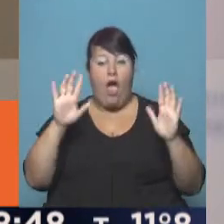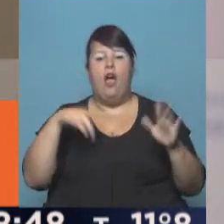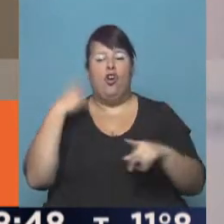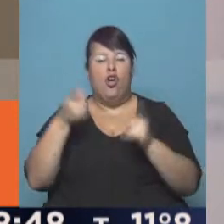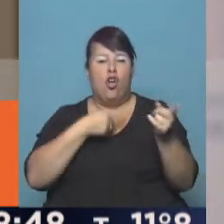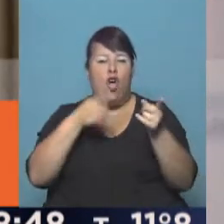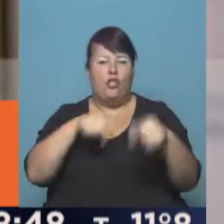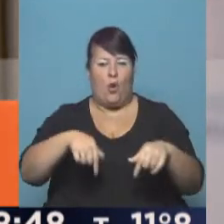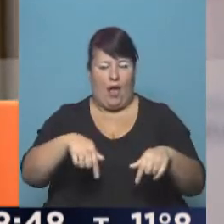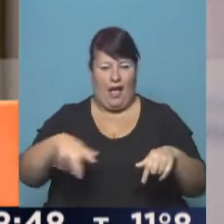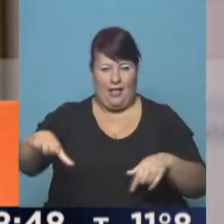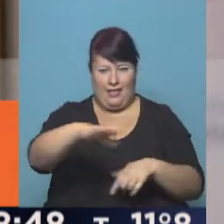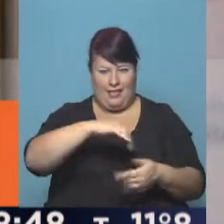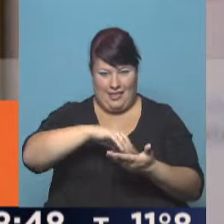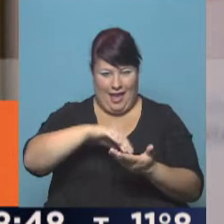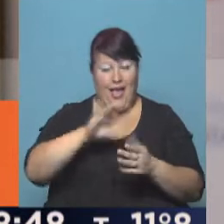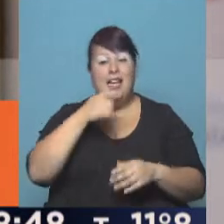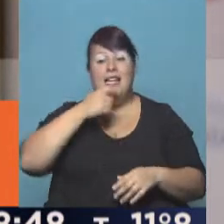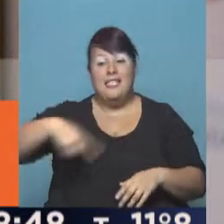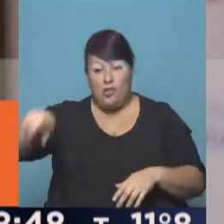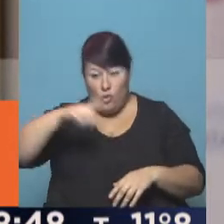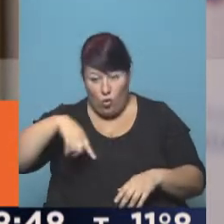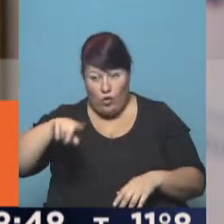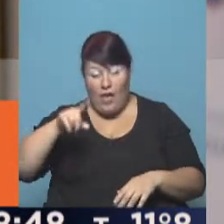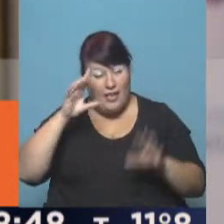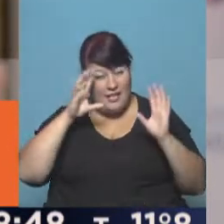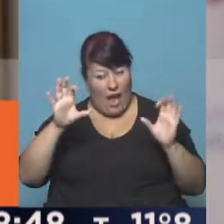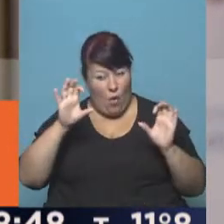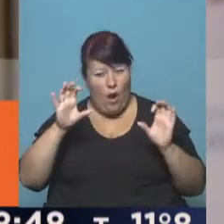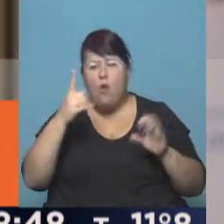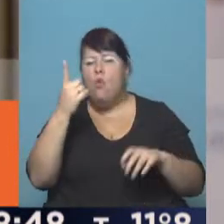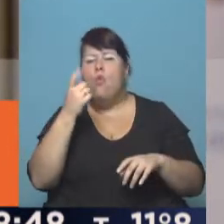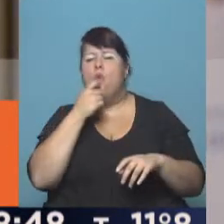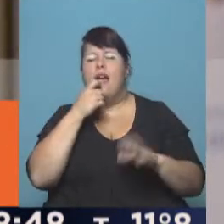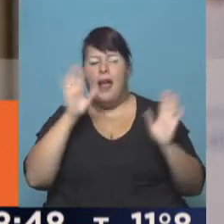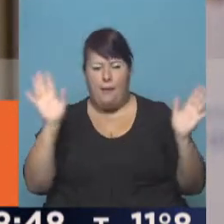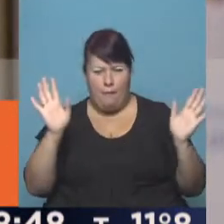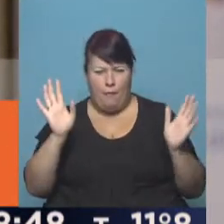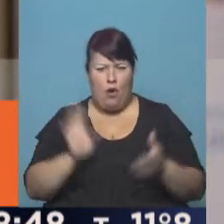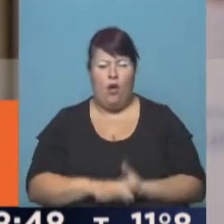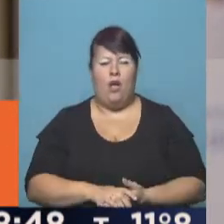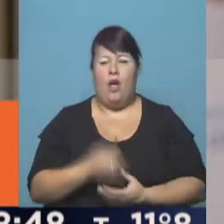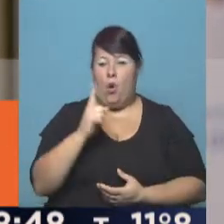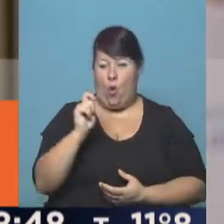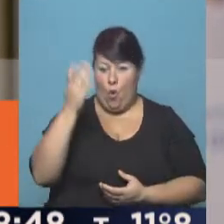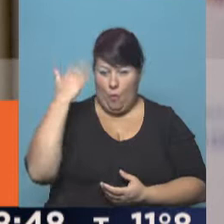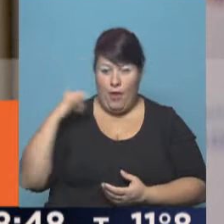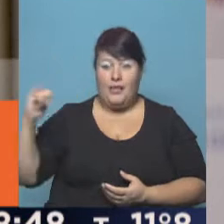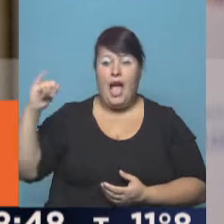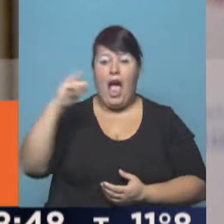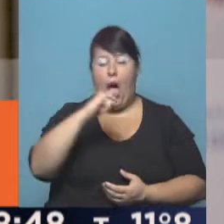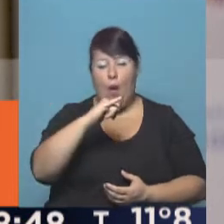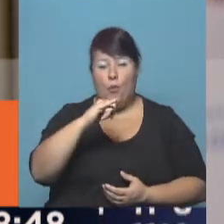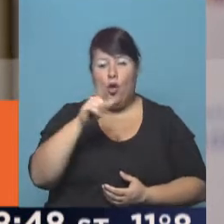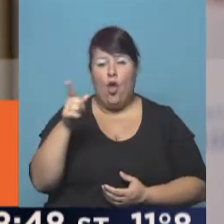lo seguimos en tierra. Así, si ustedes recuerdan, para dar solo unos casos. Un mes atrás, una avioneta